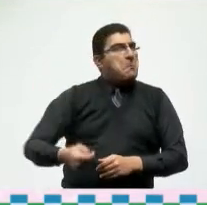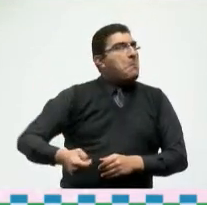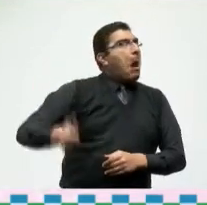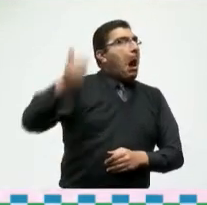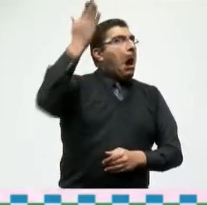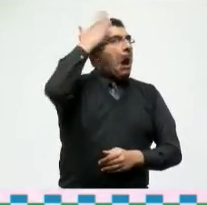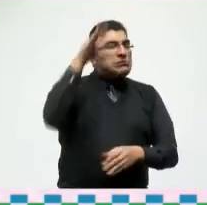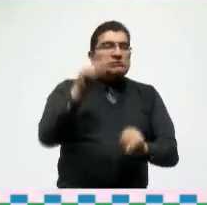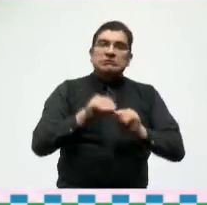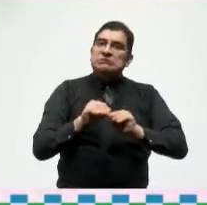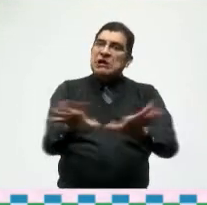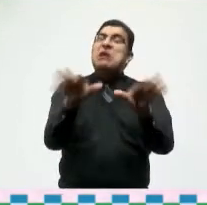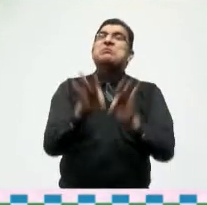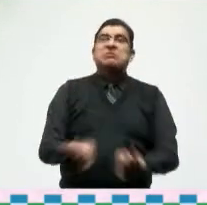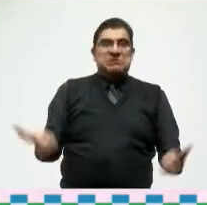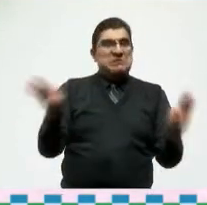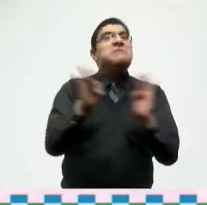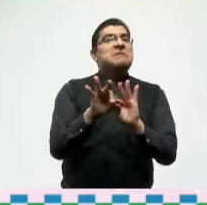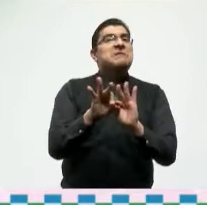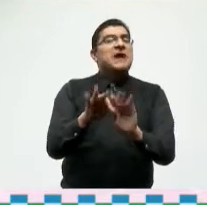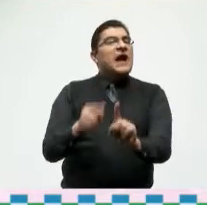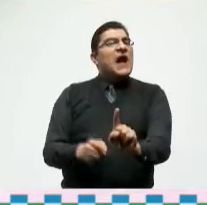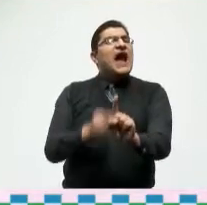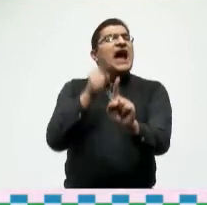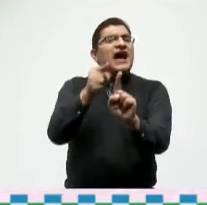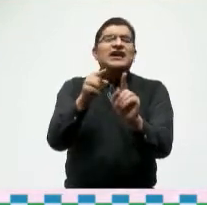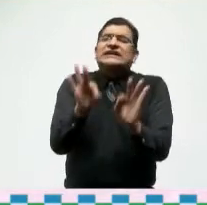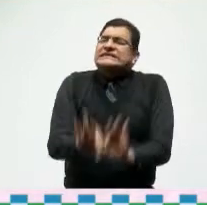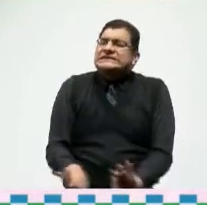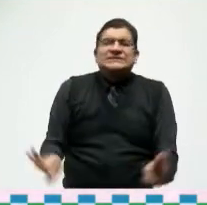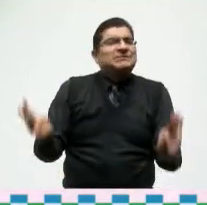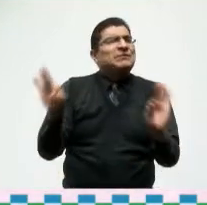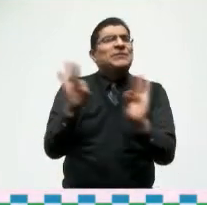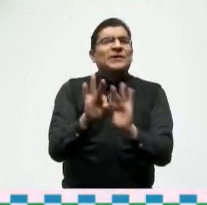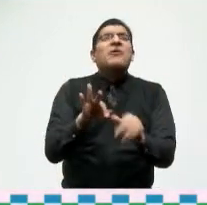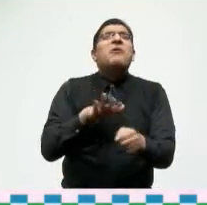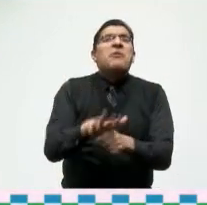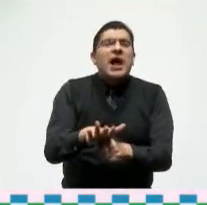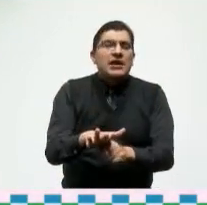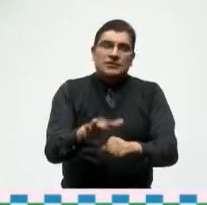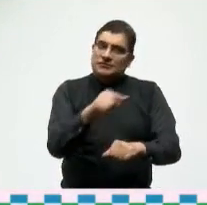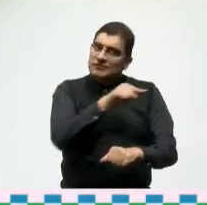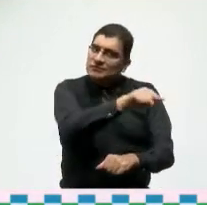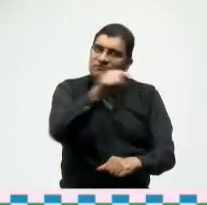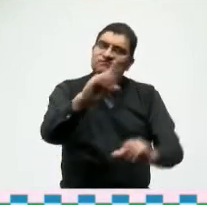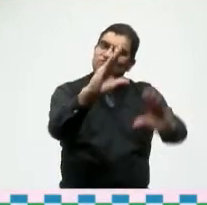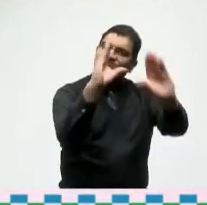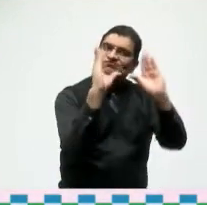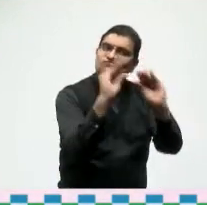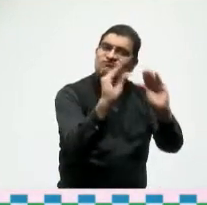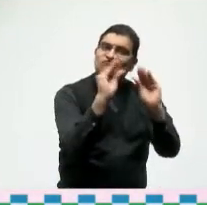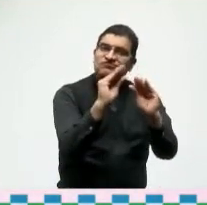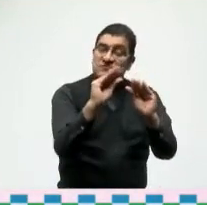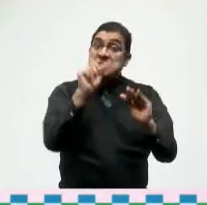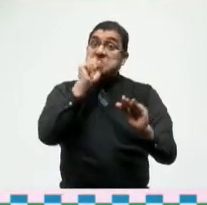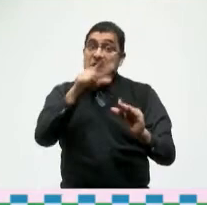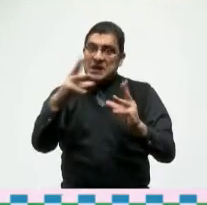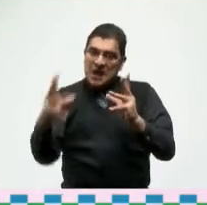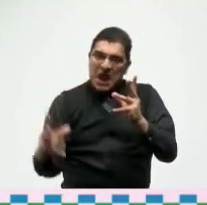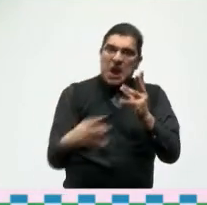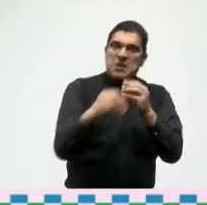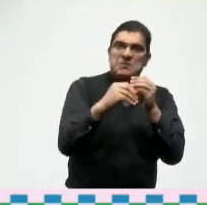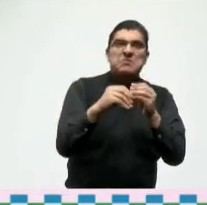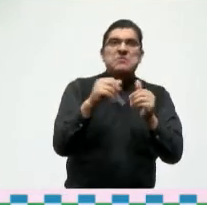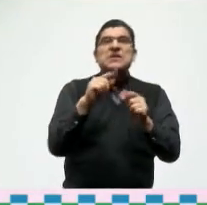nivel en ese objetivo un elemento indispensable es la capacitación y la inclusión de